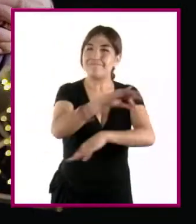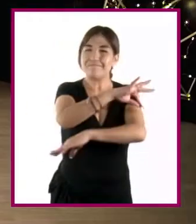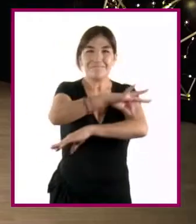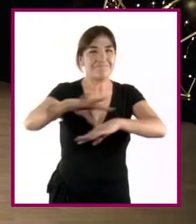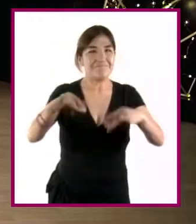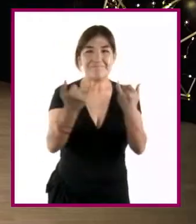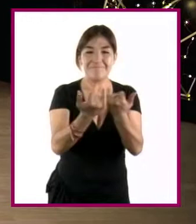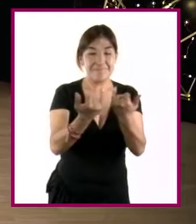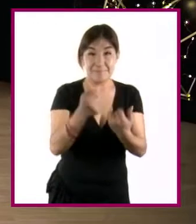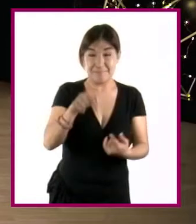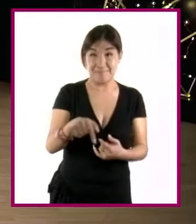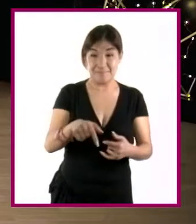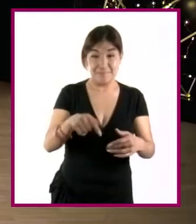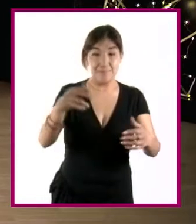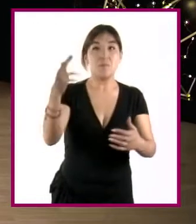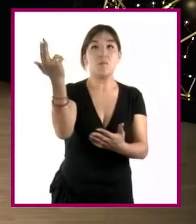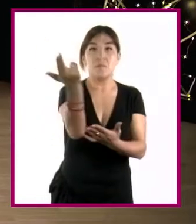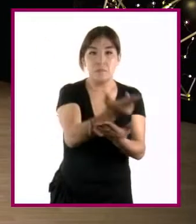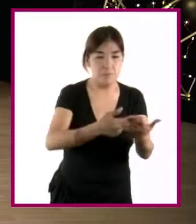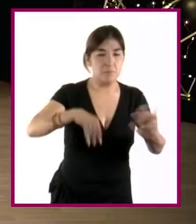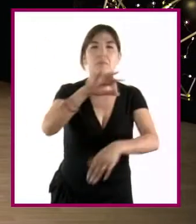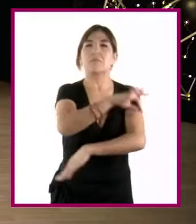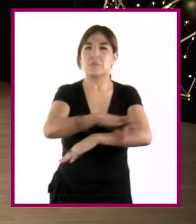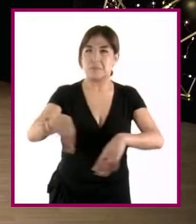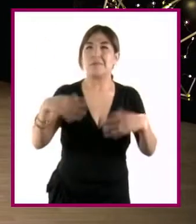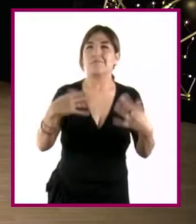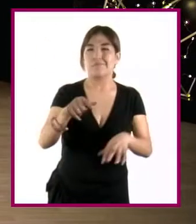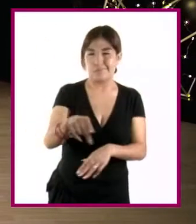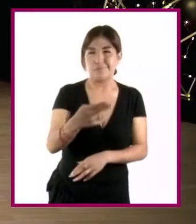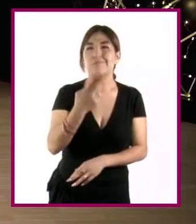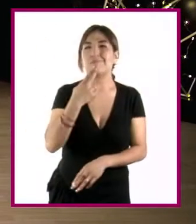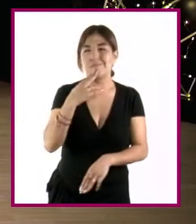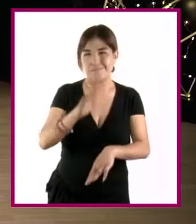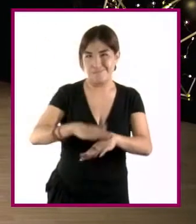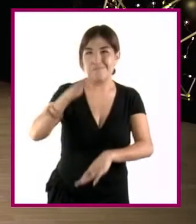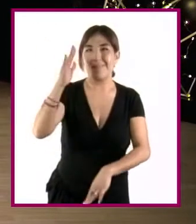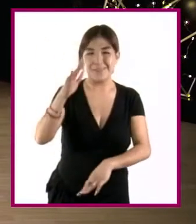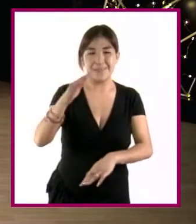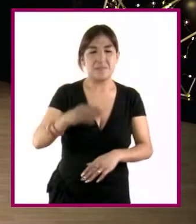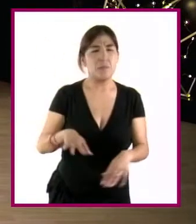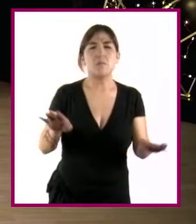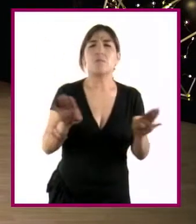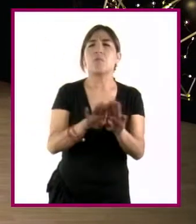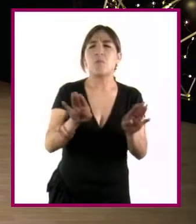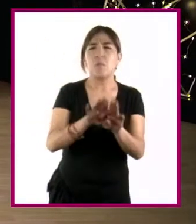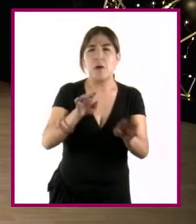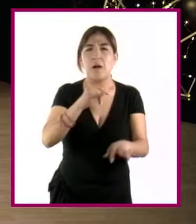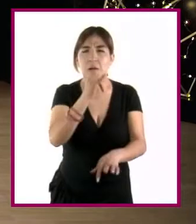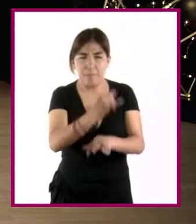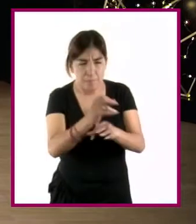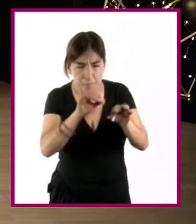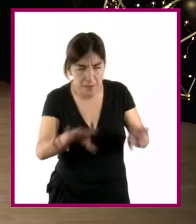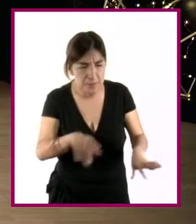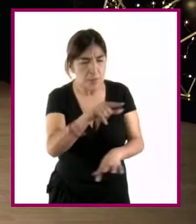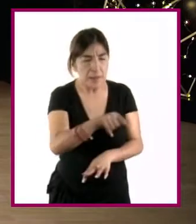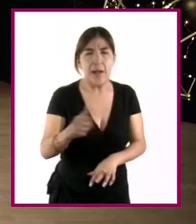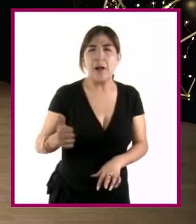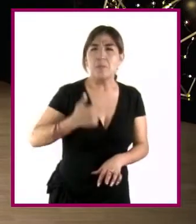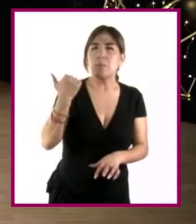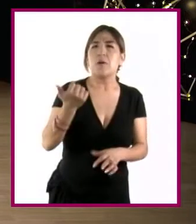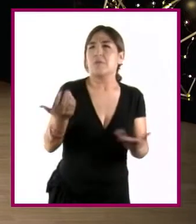alguna, los planos son un instrumento muy útil. Ahora, ¿cómo leemos y aprovechamos toda la información que contiene un plano?